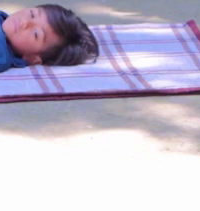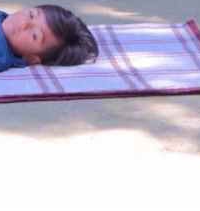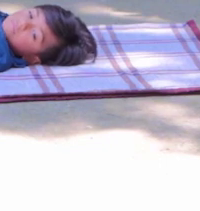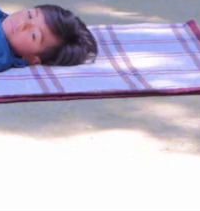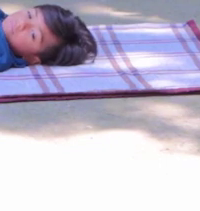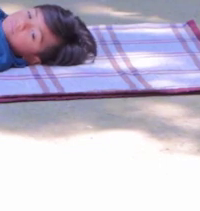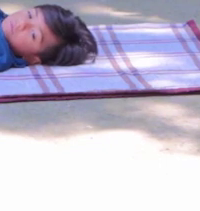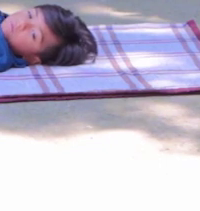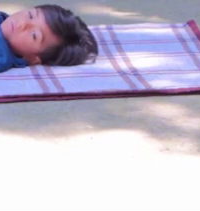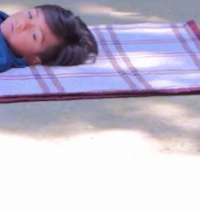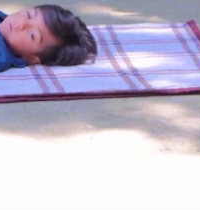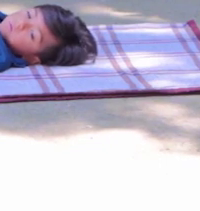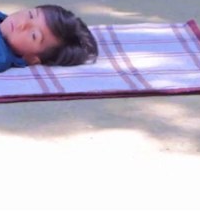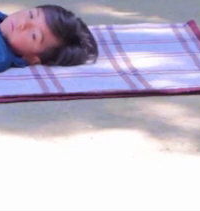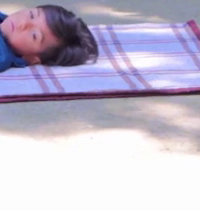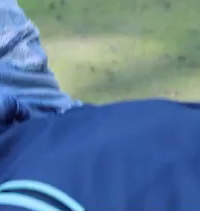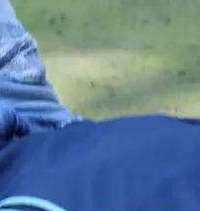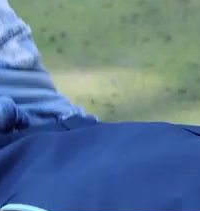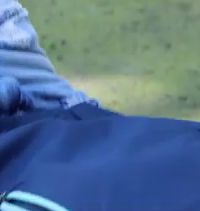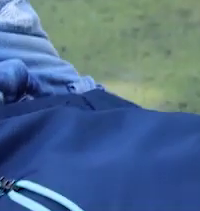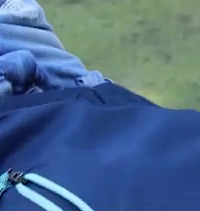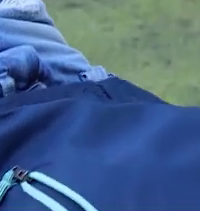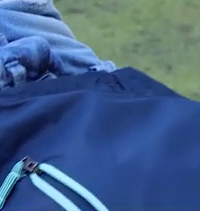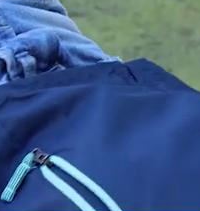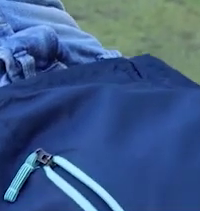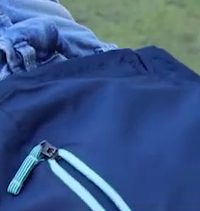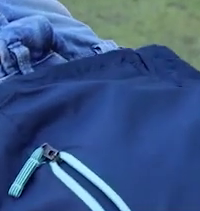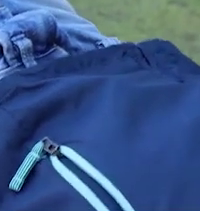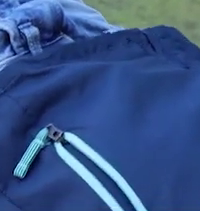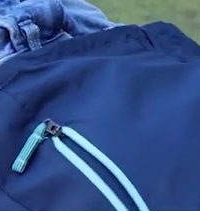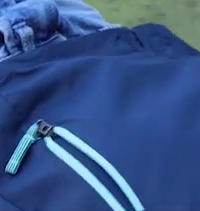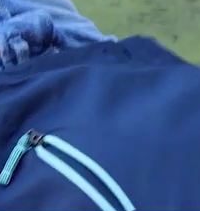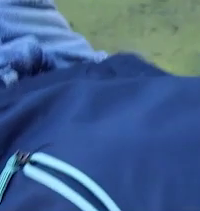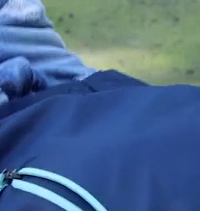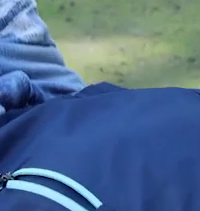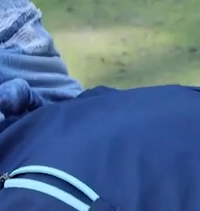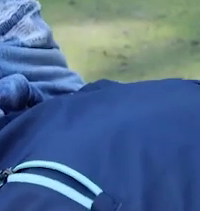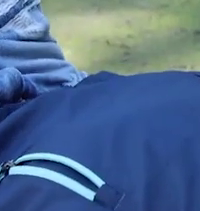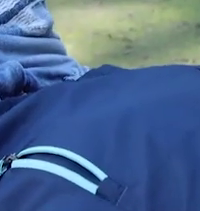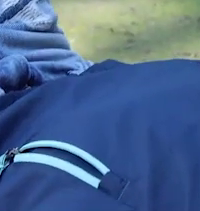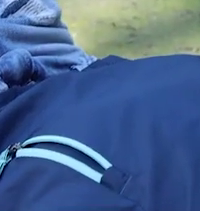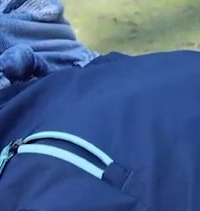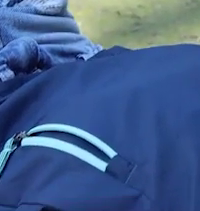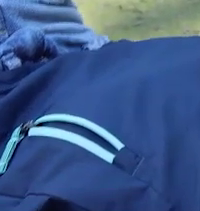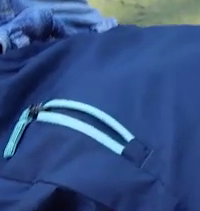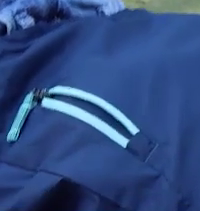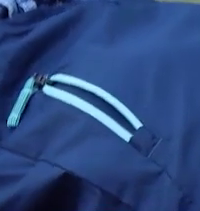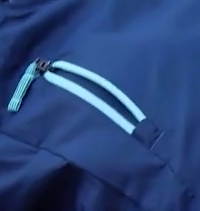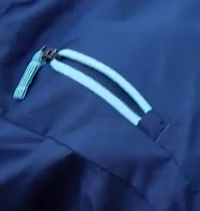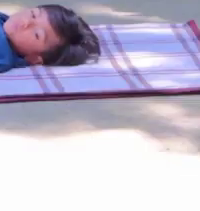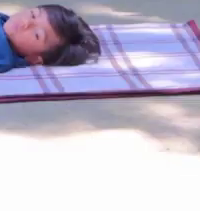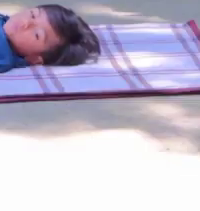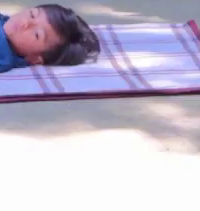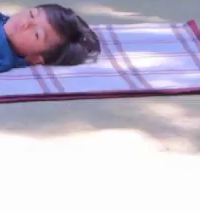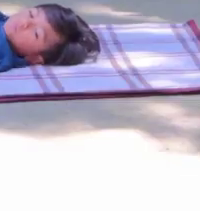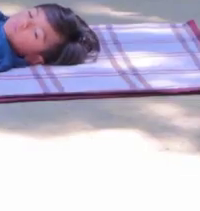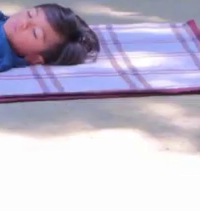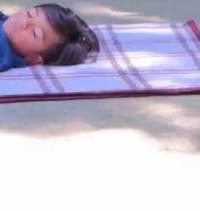y bajamos. Mantenemos nuestros pies juntos. Elevamos cadera. Una vez más.